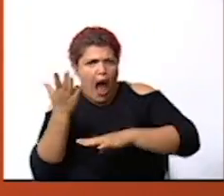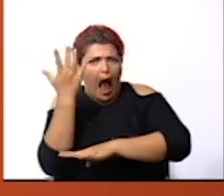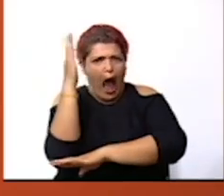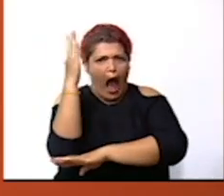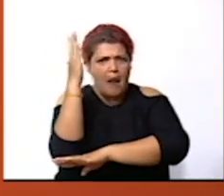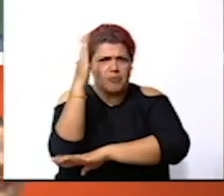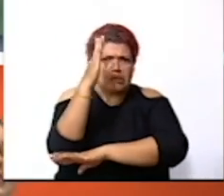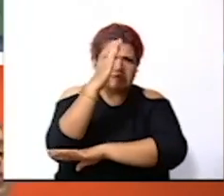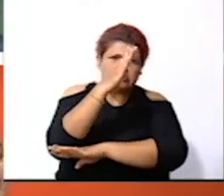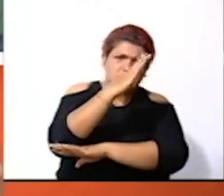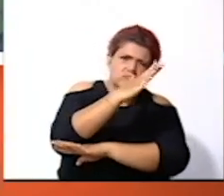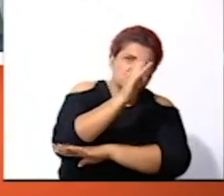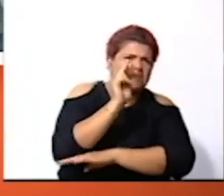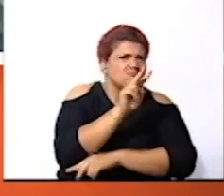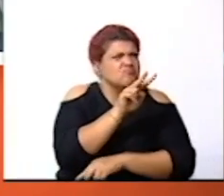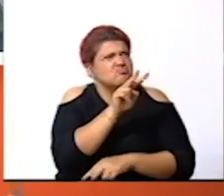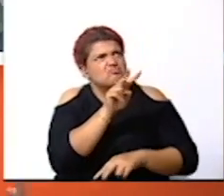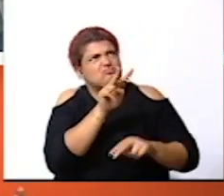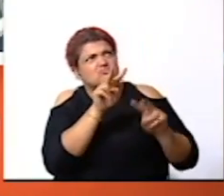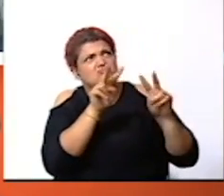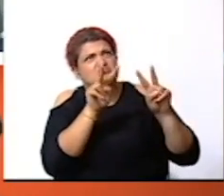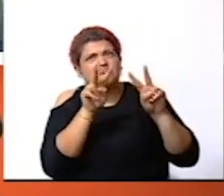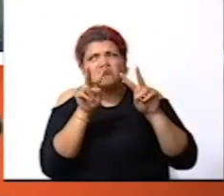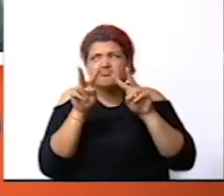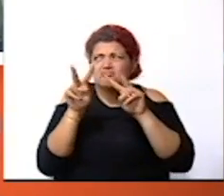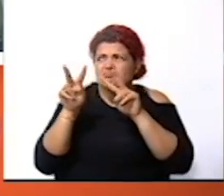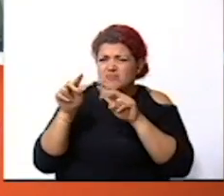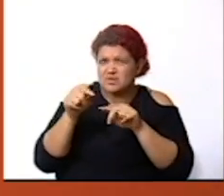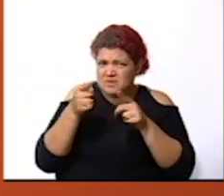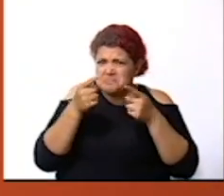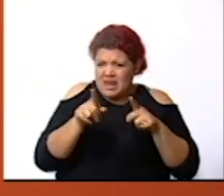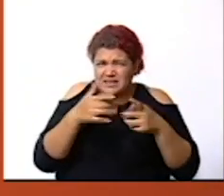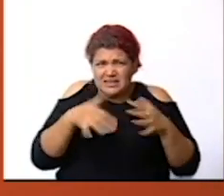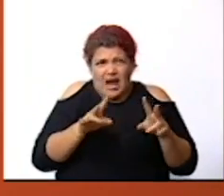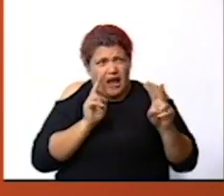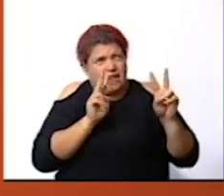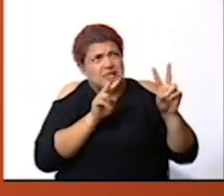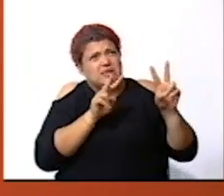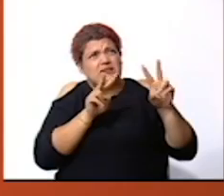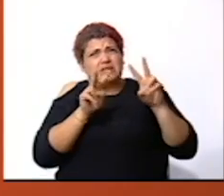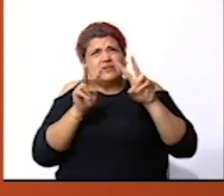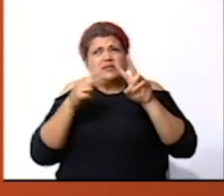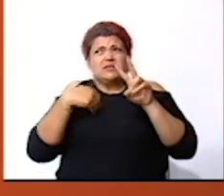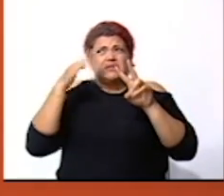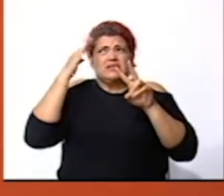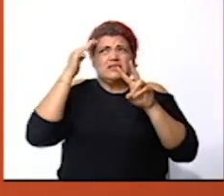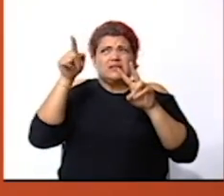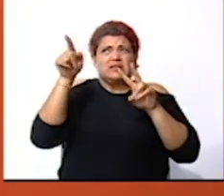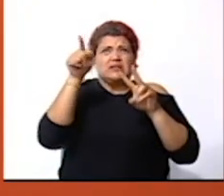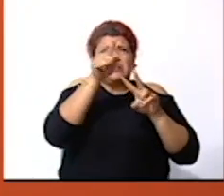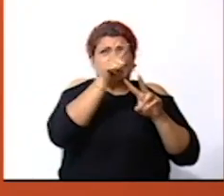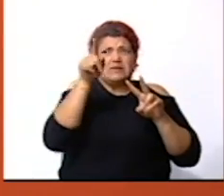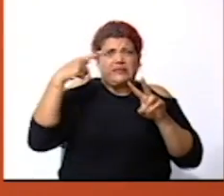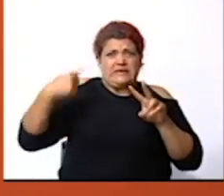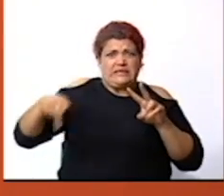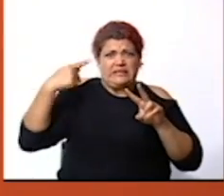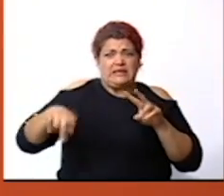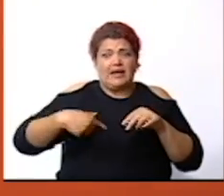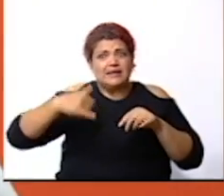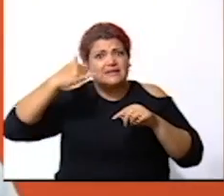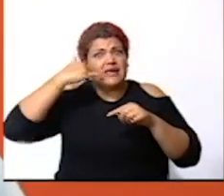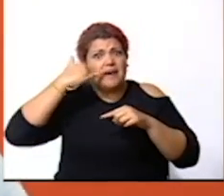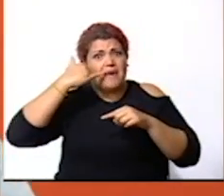inclinados si sucede algo como lo que les acabo de contar tenemos que identificar la amenaza llamar a la comisión de